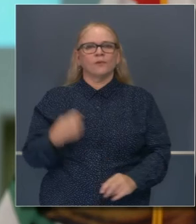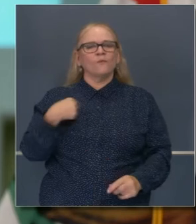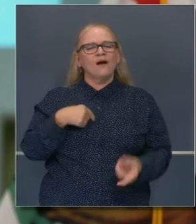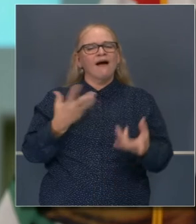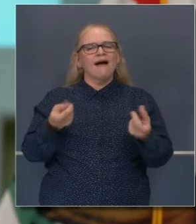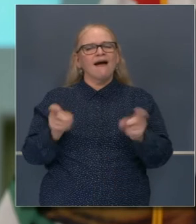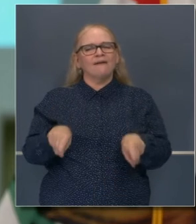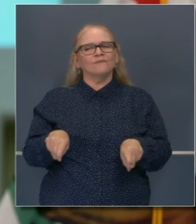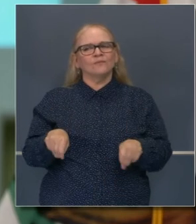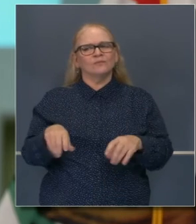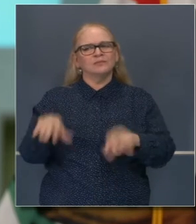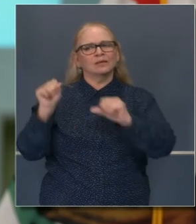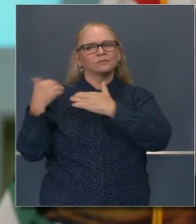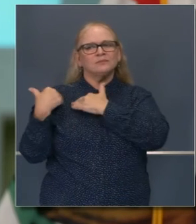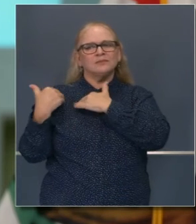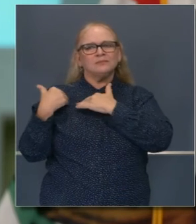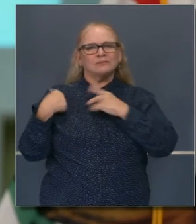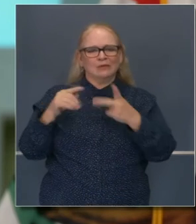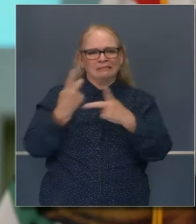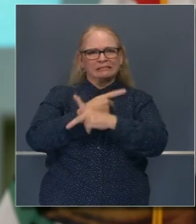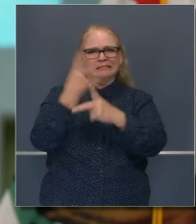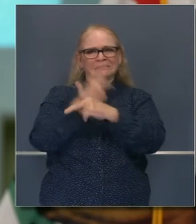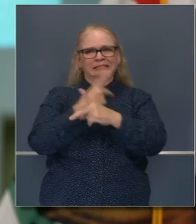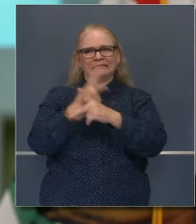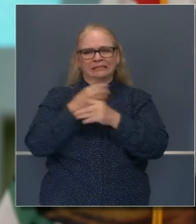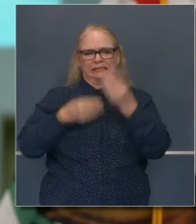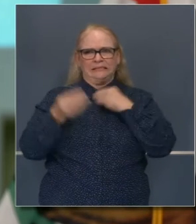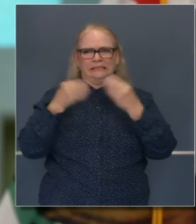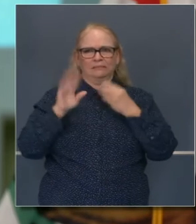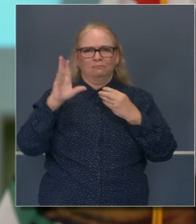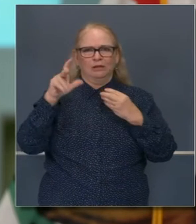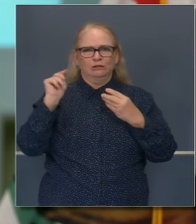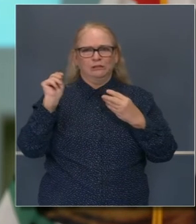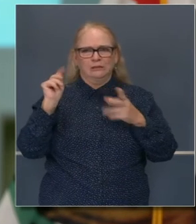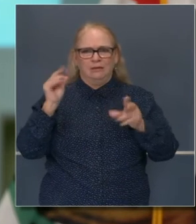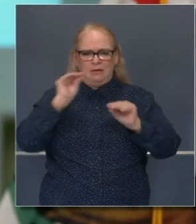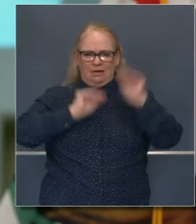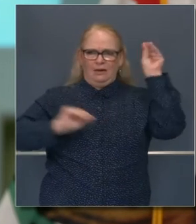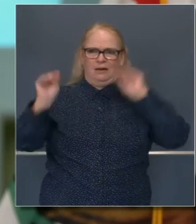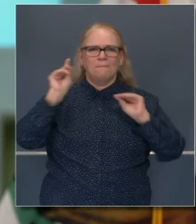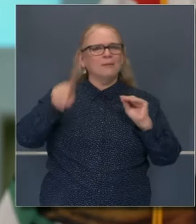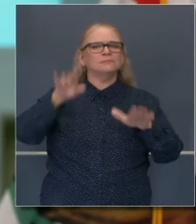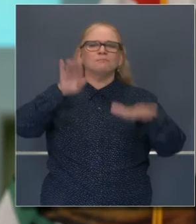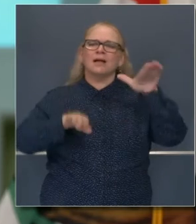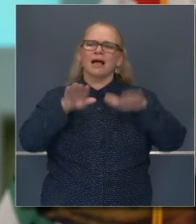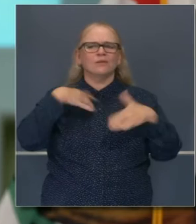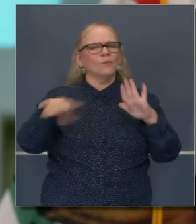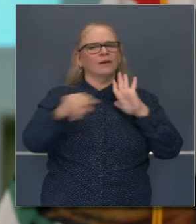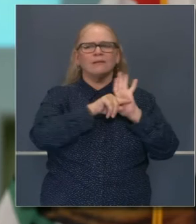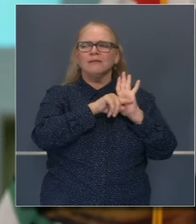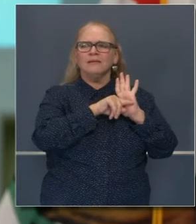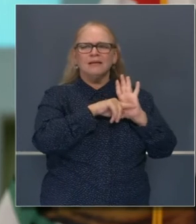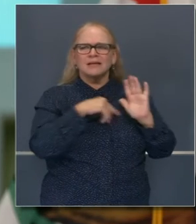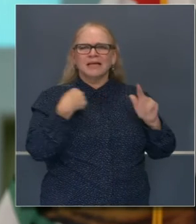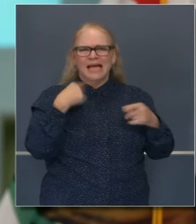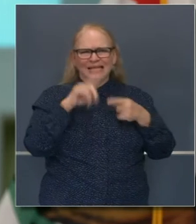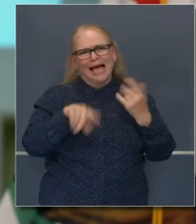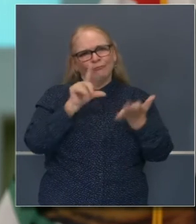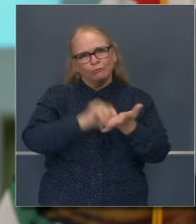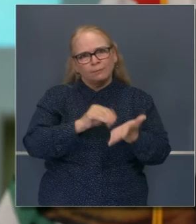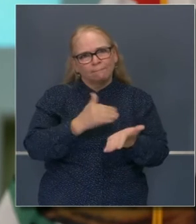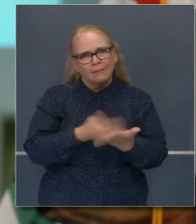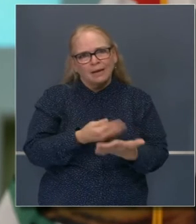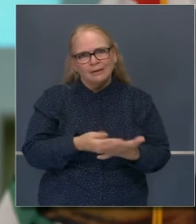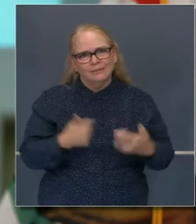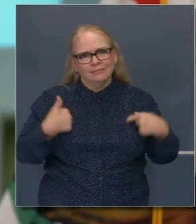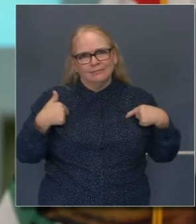Tenemos la responsabilidad, la obligación legal de balancear el presupuesto. Y lo hicimos con esperanzas y expectativas de que el